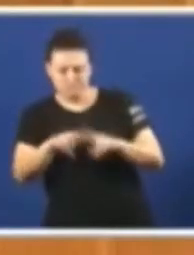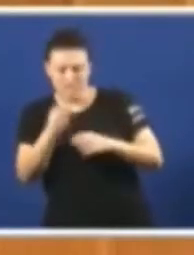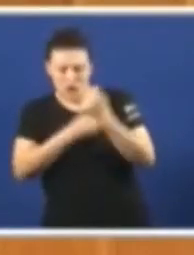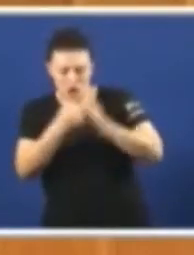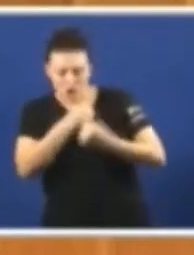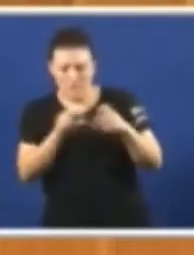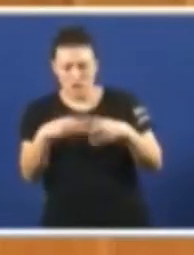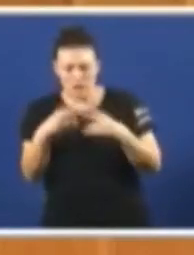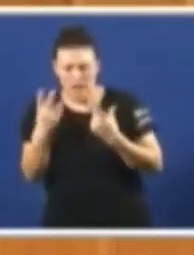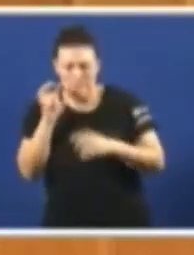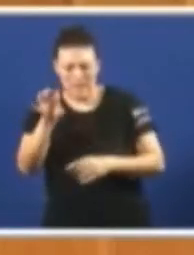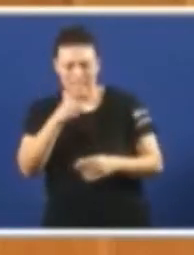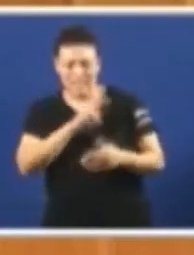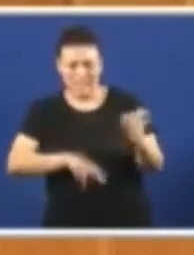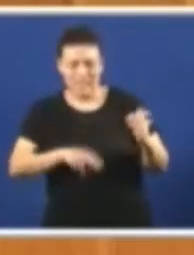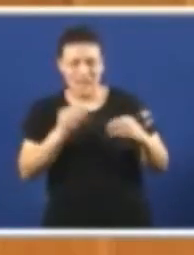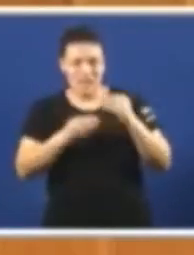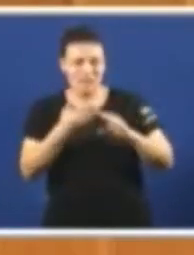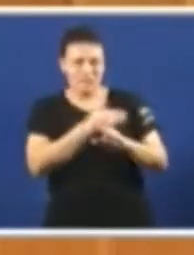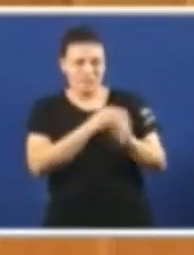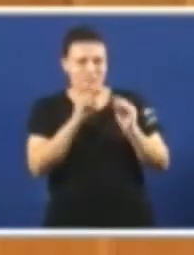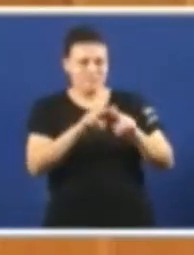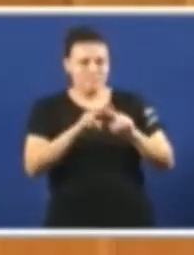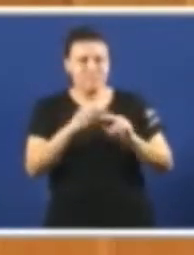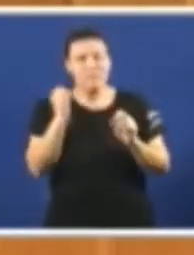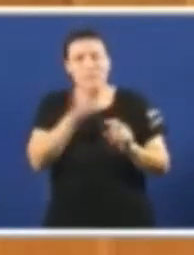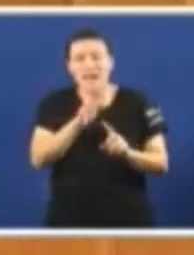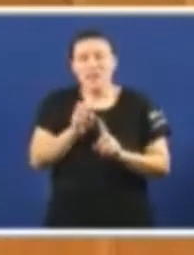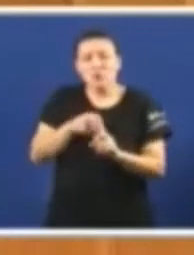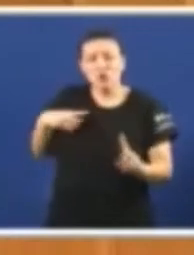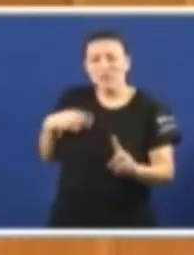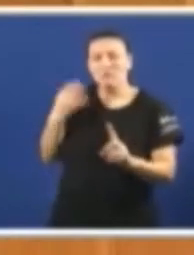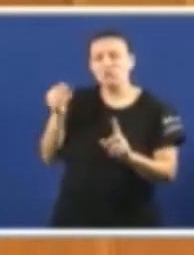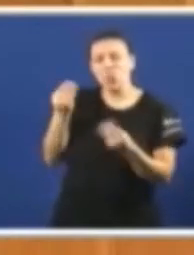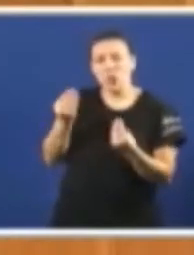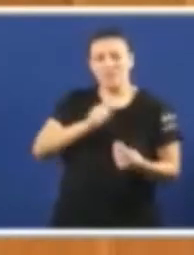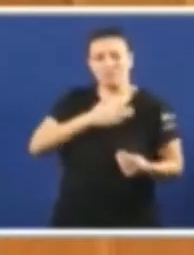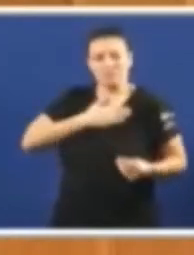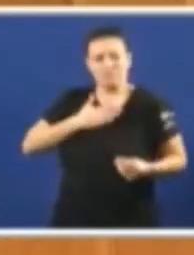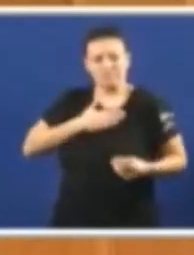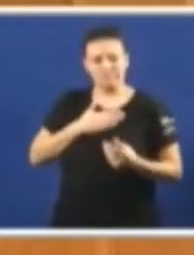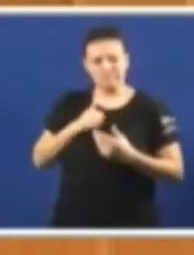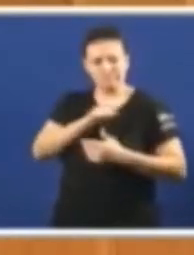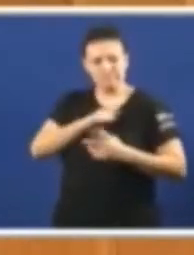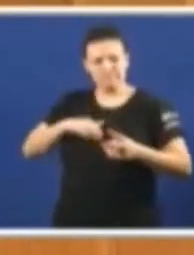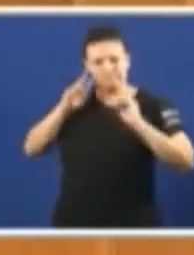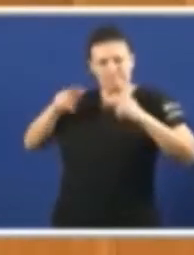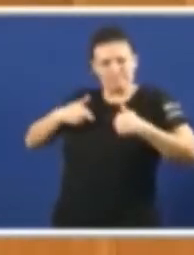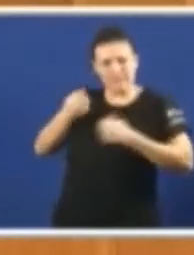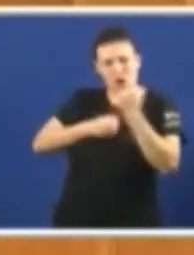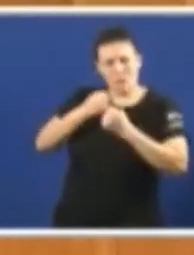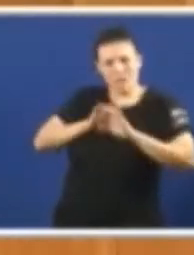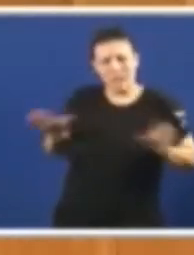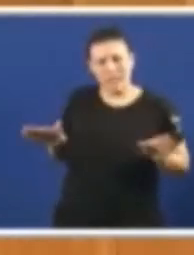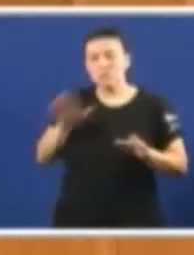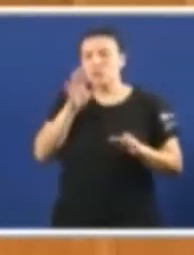social do noso país, están feitos dende unha visión exclusivamente androcéntrica, non a propia economía. Por